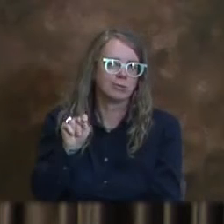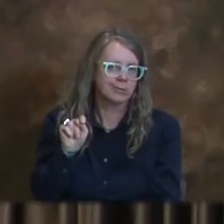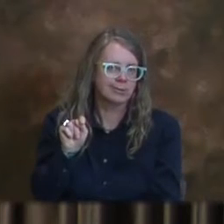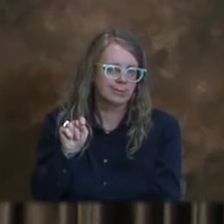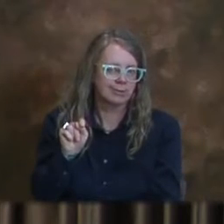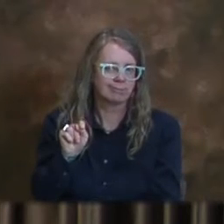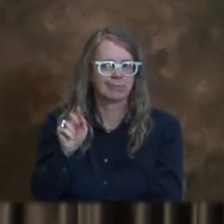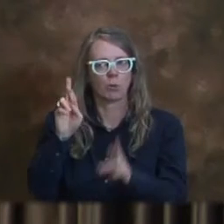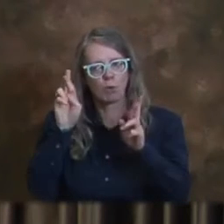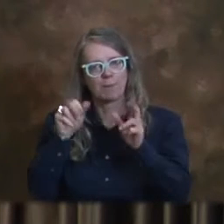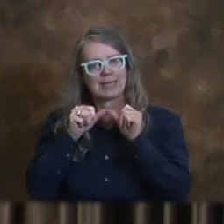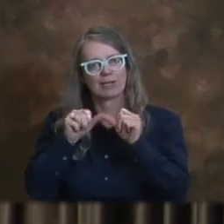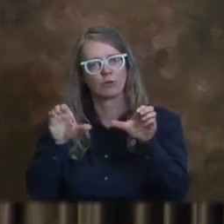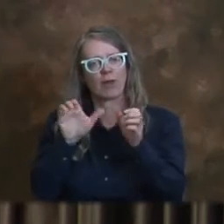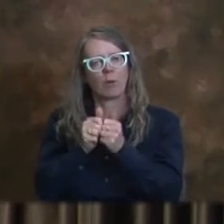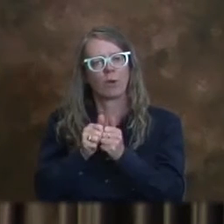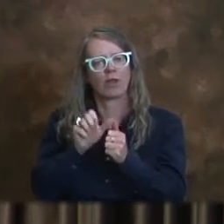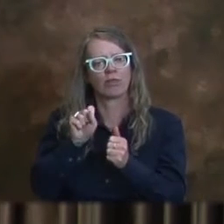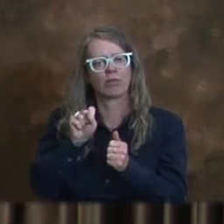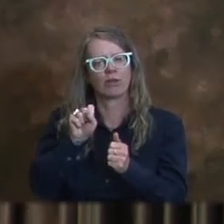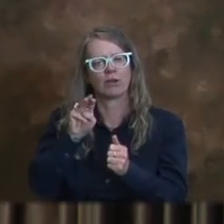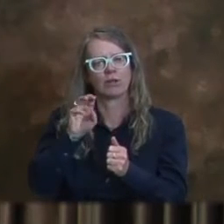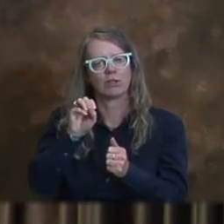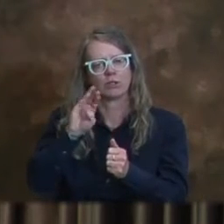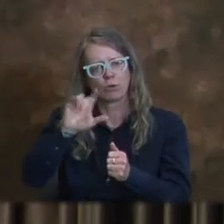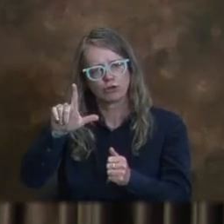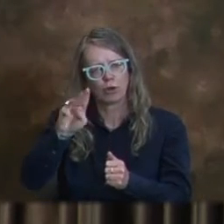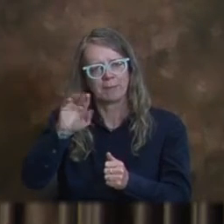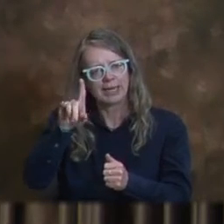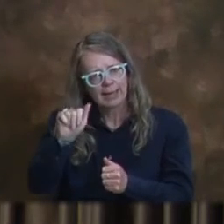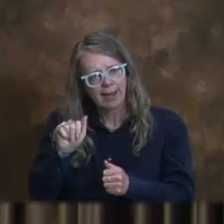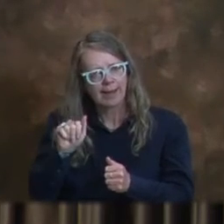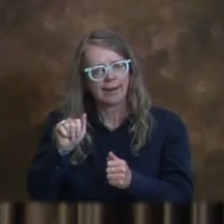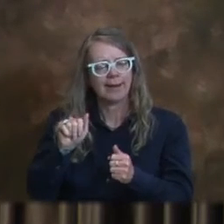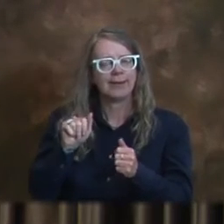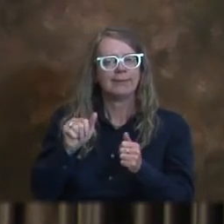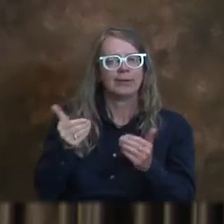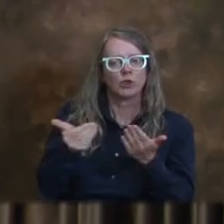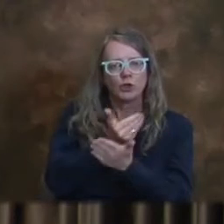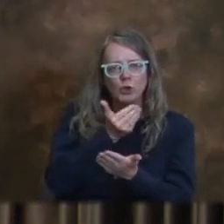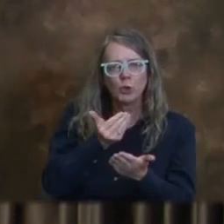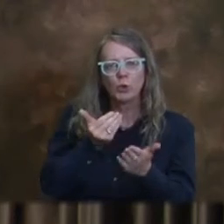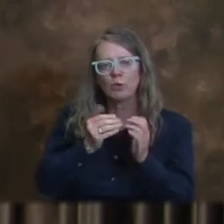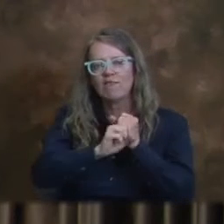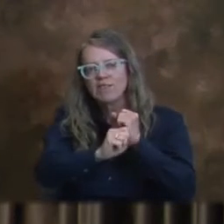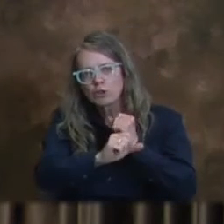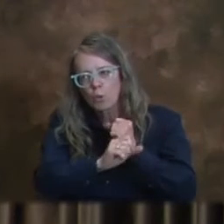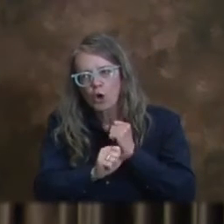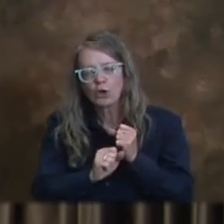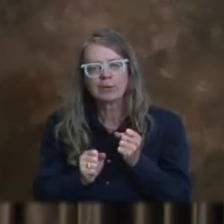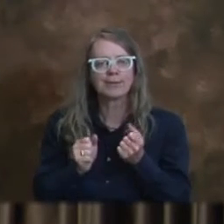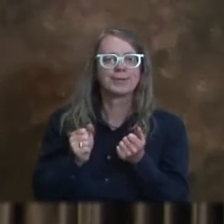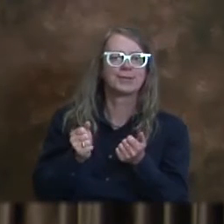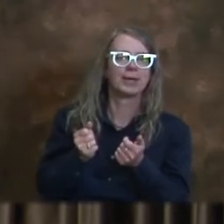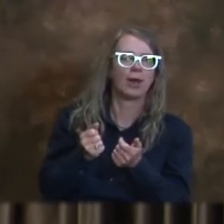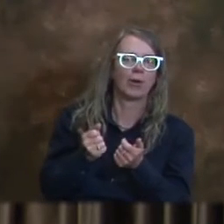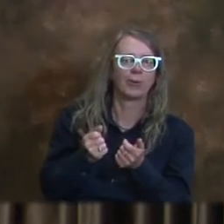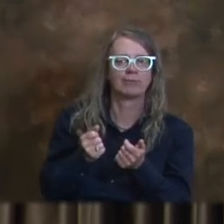nuevo año. Vamos a seguir compartiendo esa información a través de nuestras redes sociales, nuestros visuales, nuestra página web